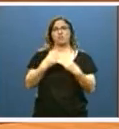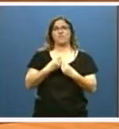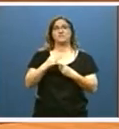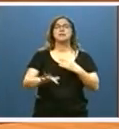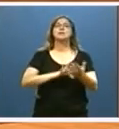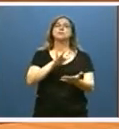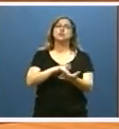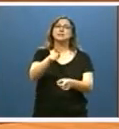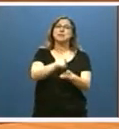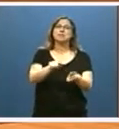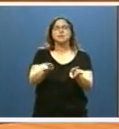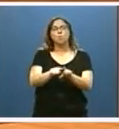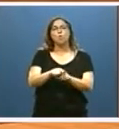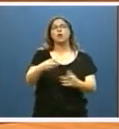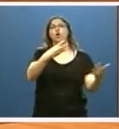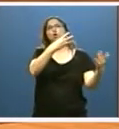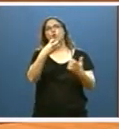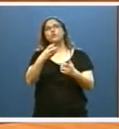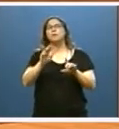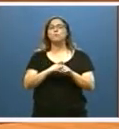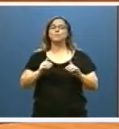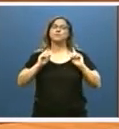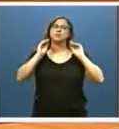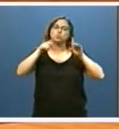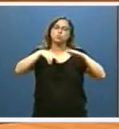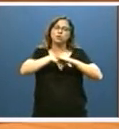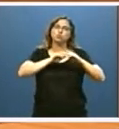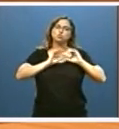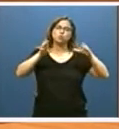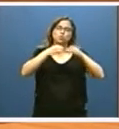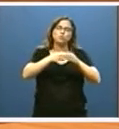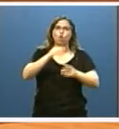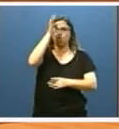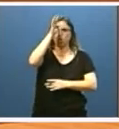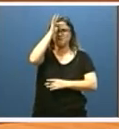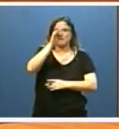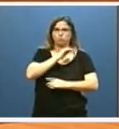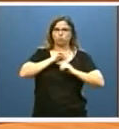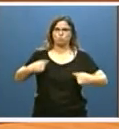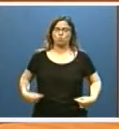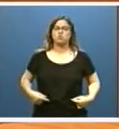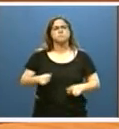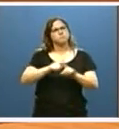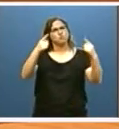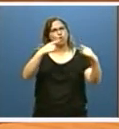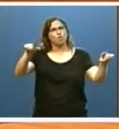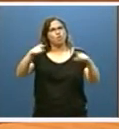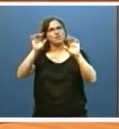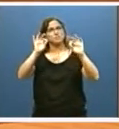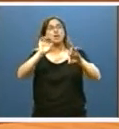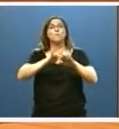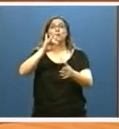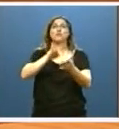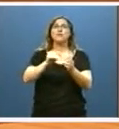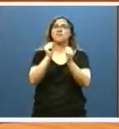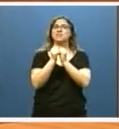también participamos en el octavo centenario de la Orden de los Dominicos. Seguimos impulsando actividades y conciertos especiales con motivo del 25